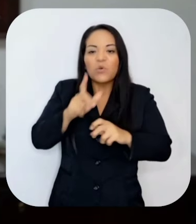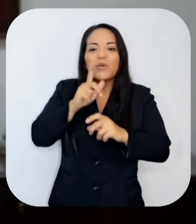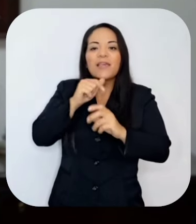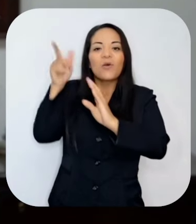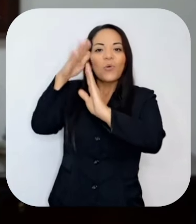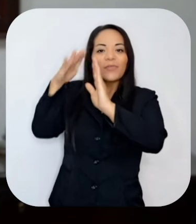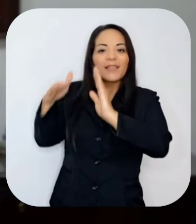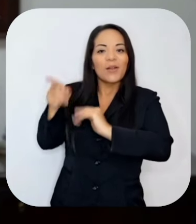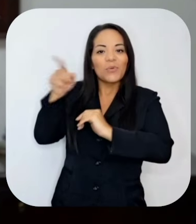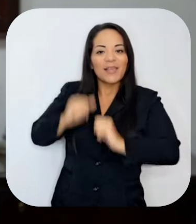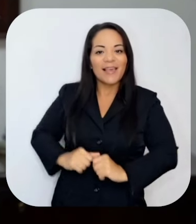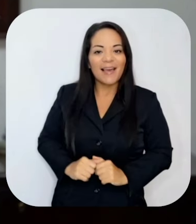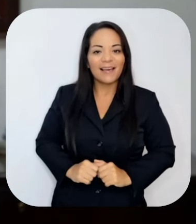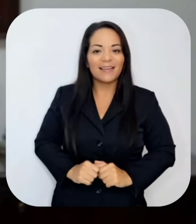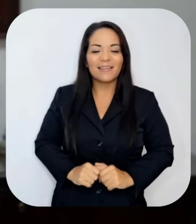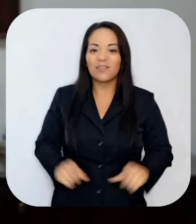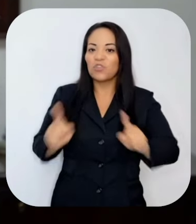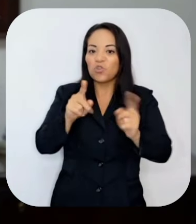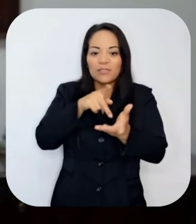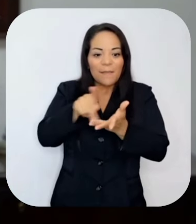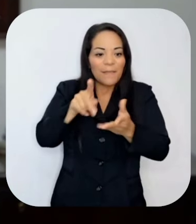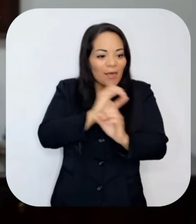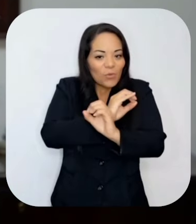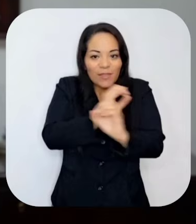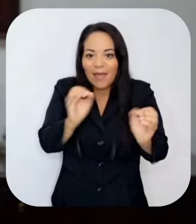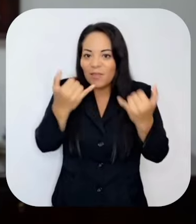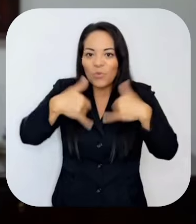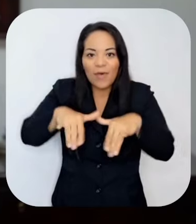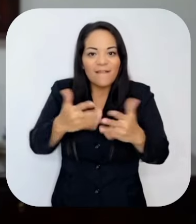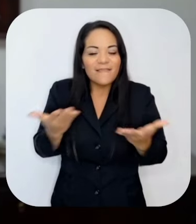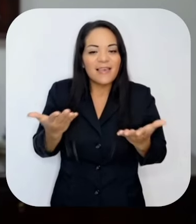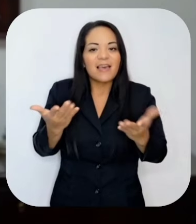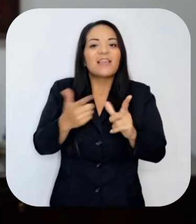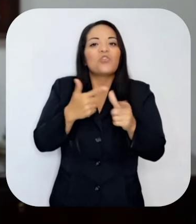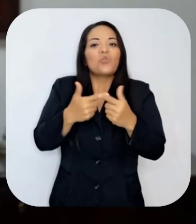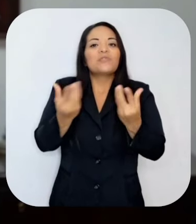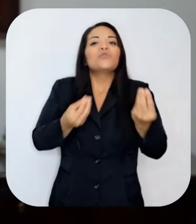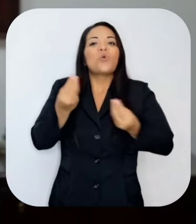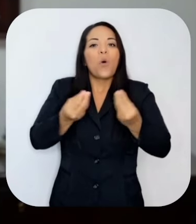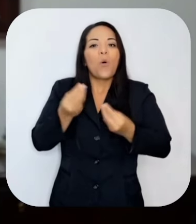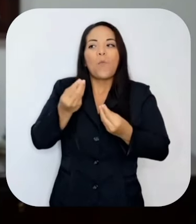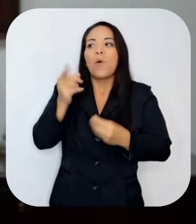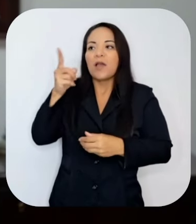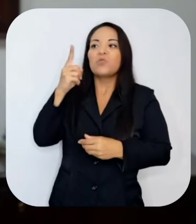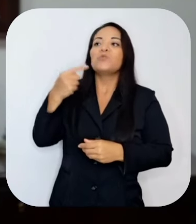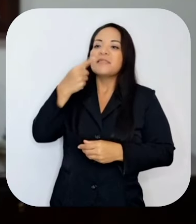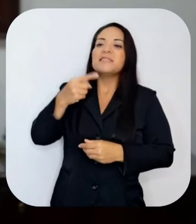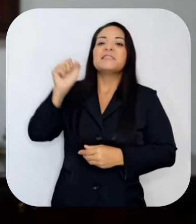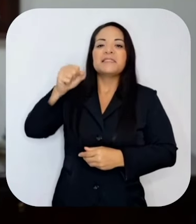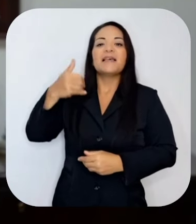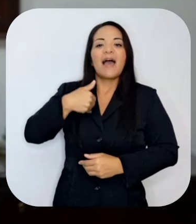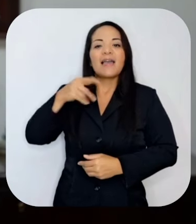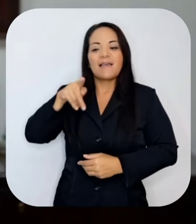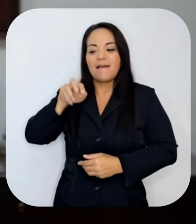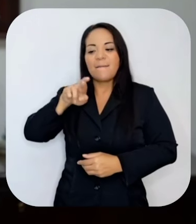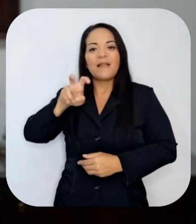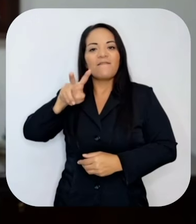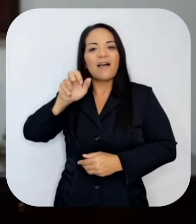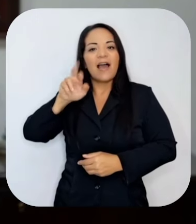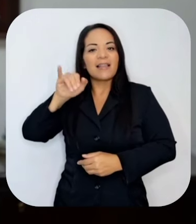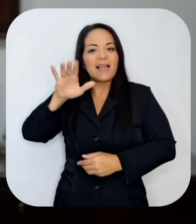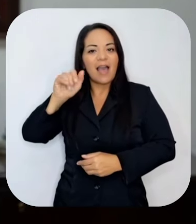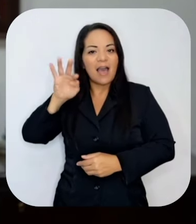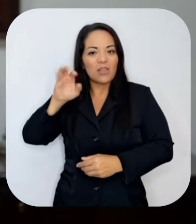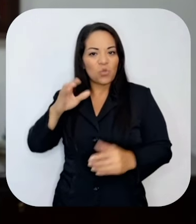y no se ha pagado un solo colón. ¿Cómo podría haber prevaricato si ningún tribunal